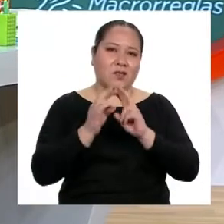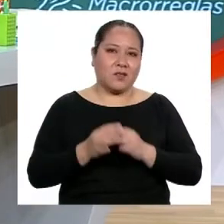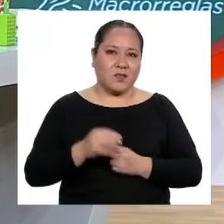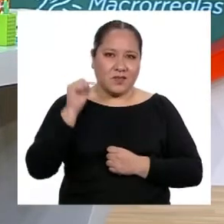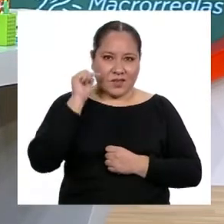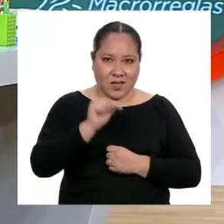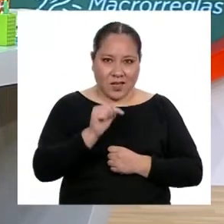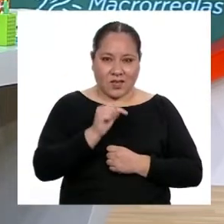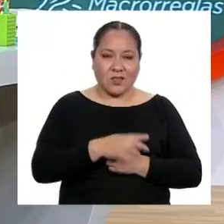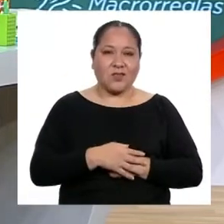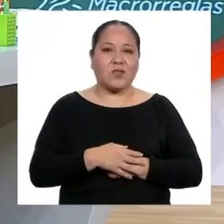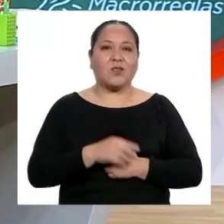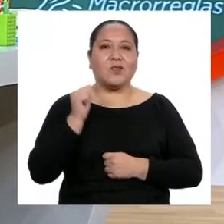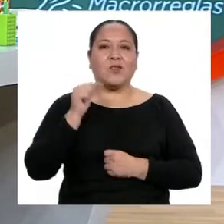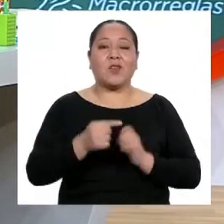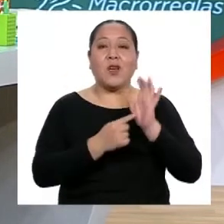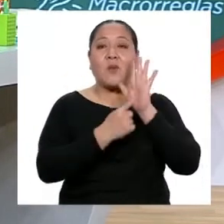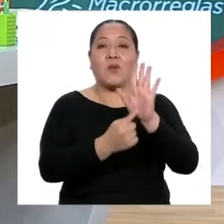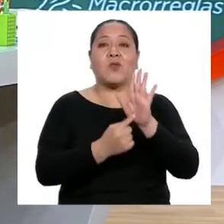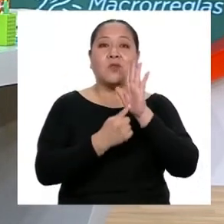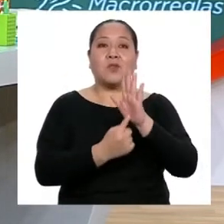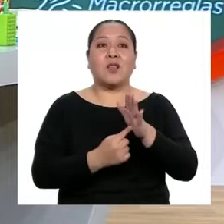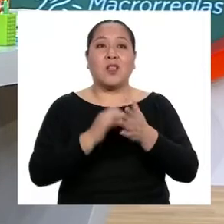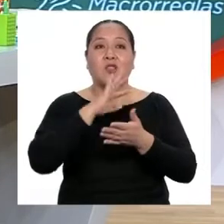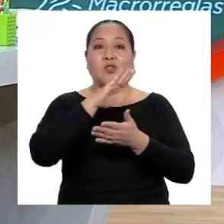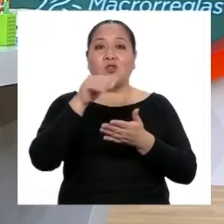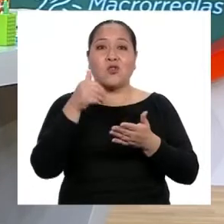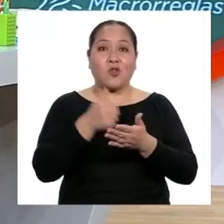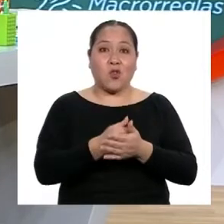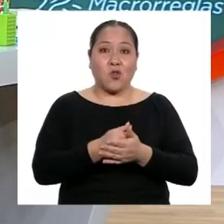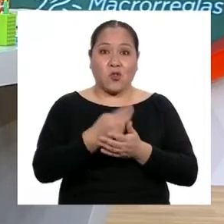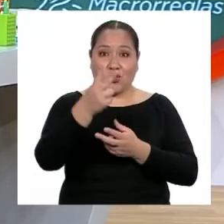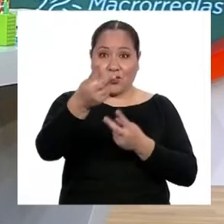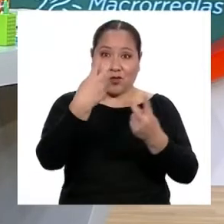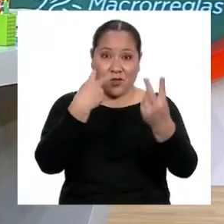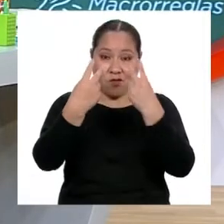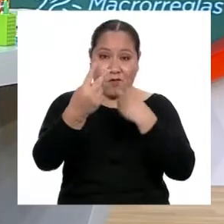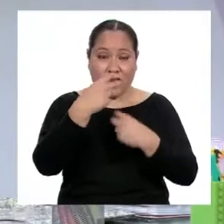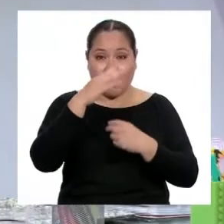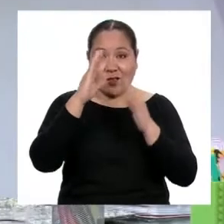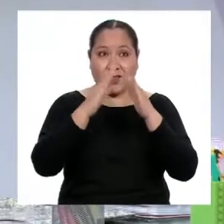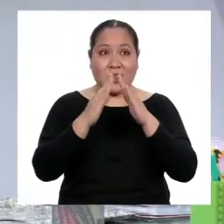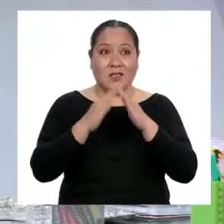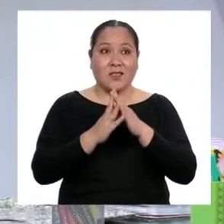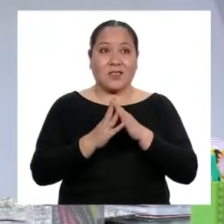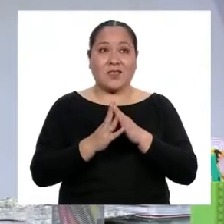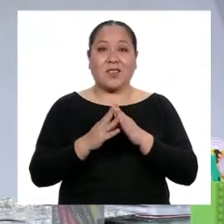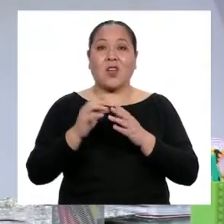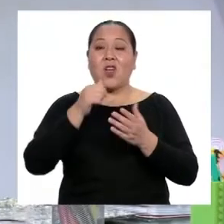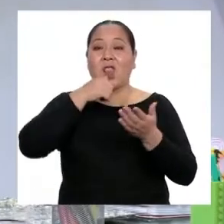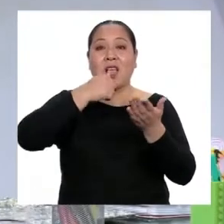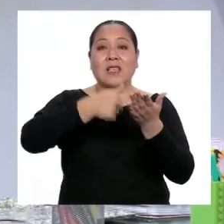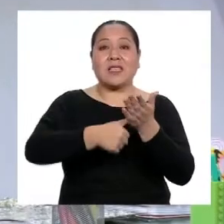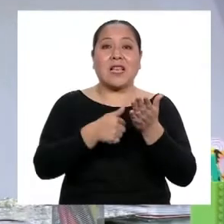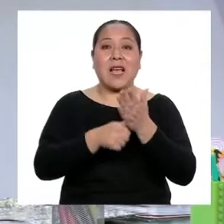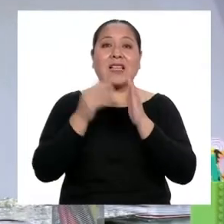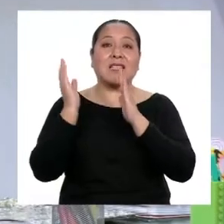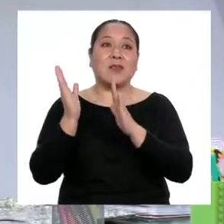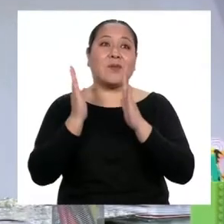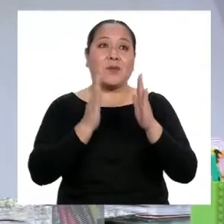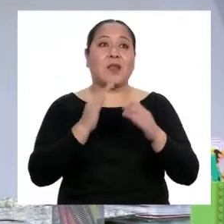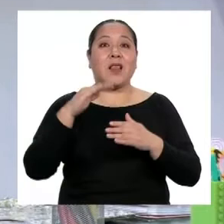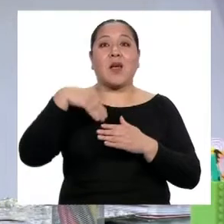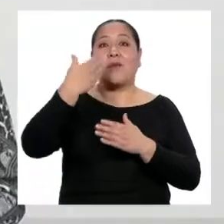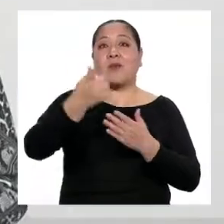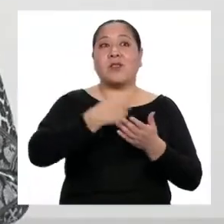justamente esto lo que manifestarán todas y todos los que nos ven desde casa con las cartas que elaborarán la